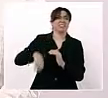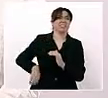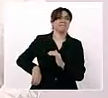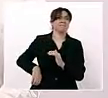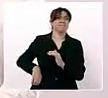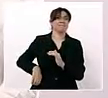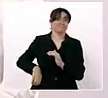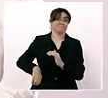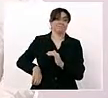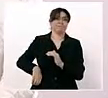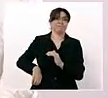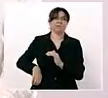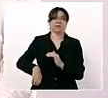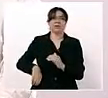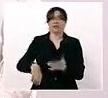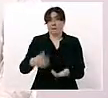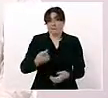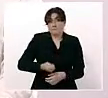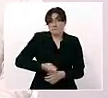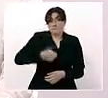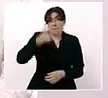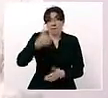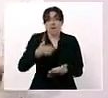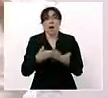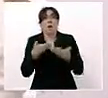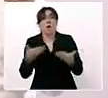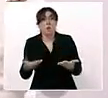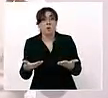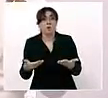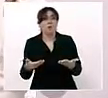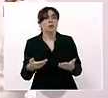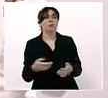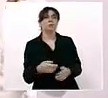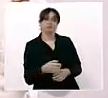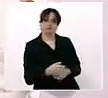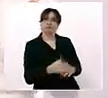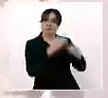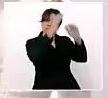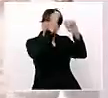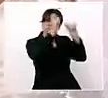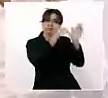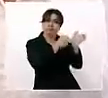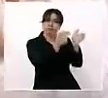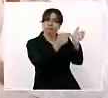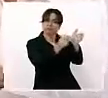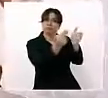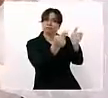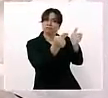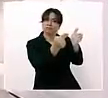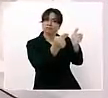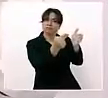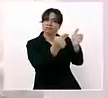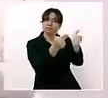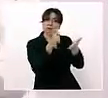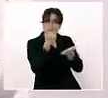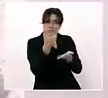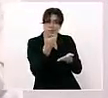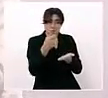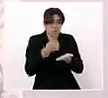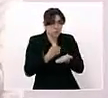Es la primera vez que estamos haciendo un convenio para entregar recursos